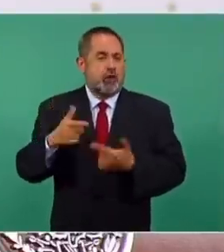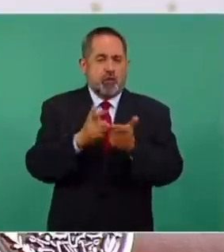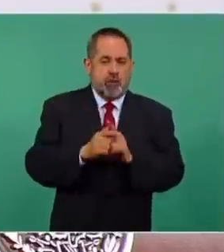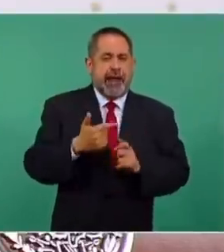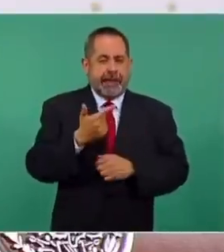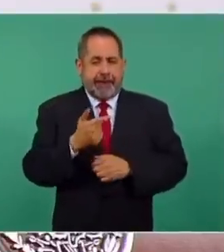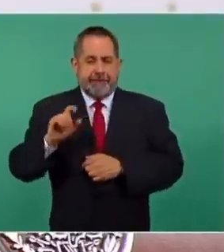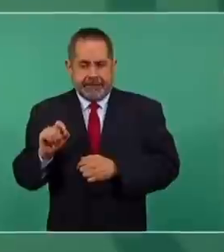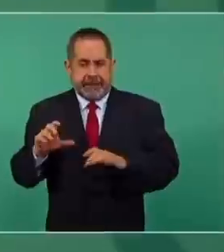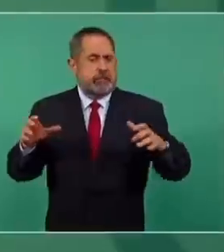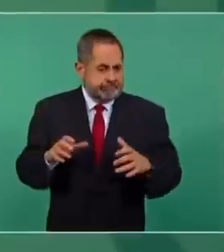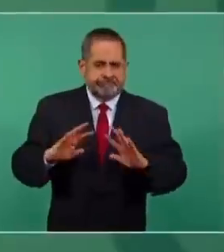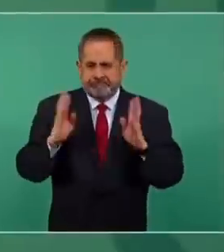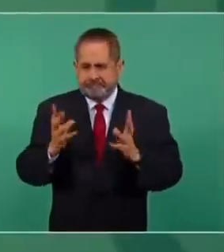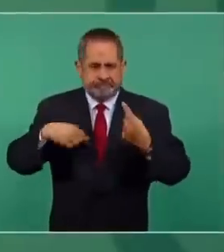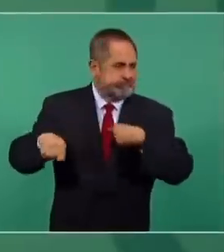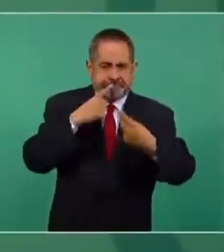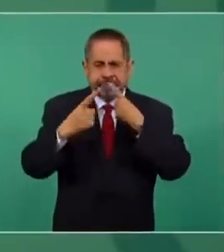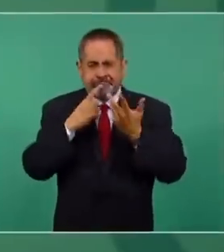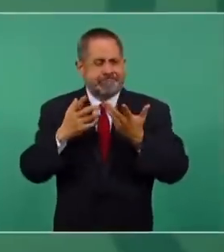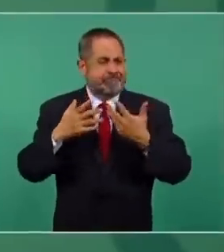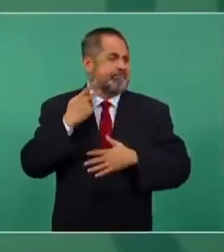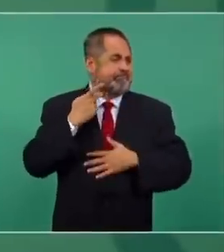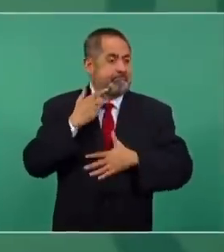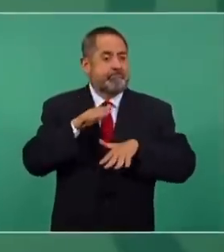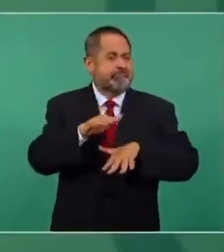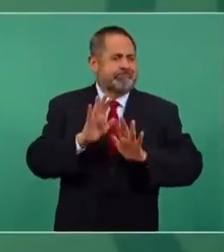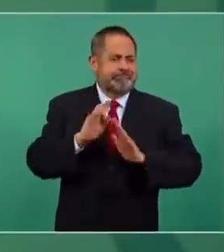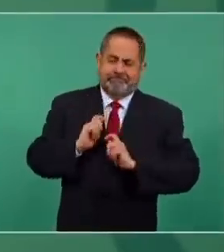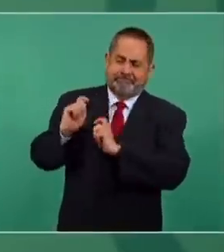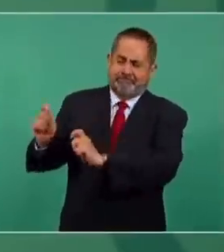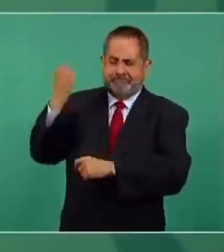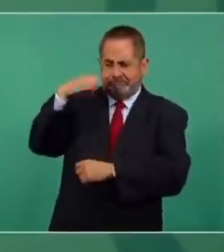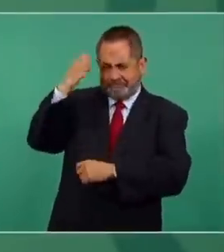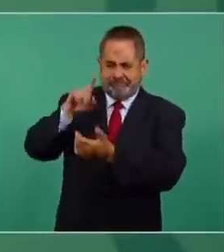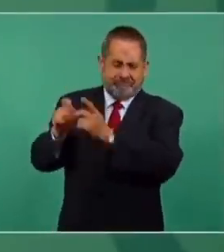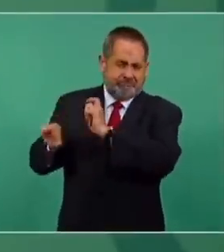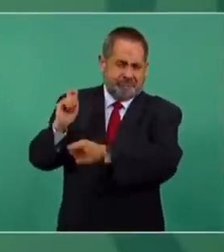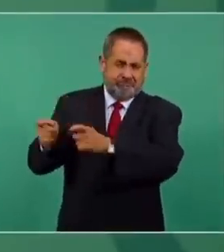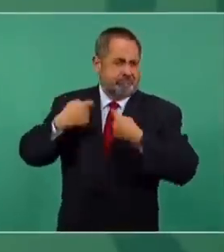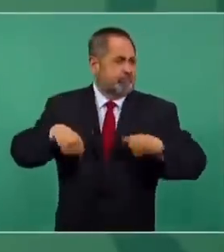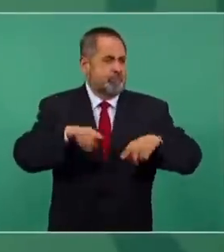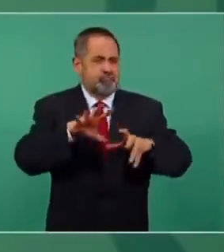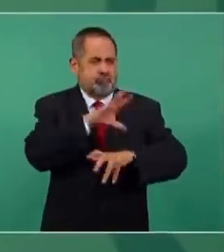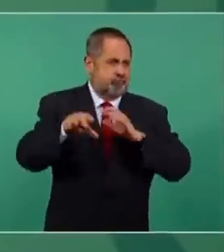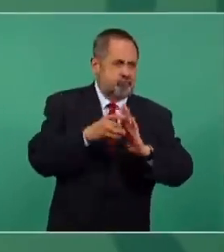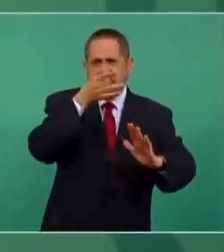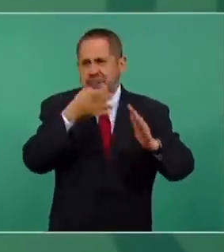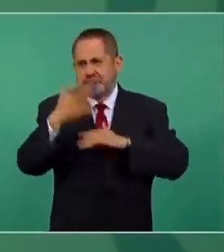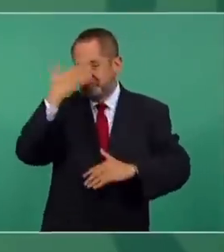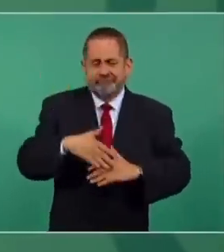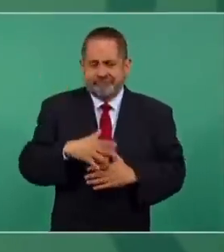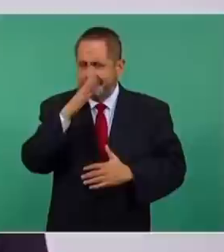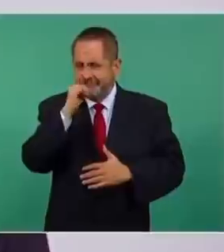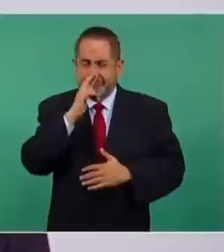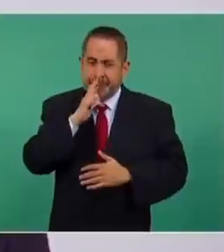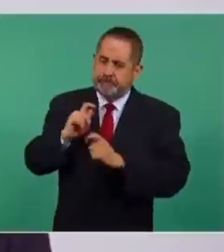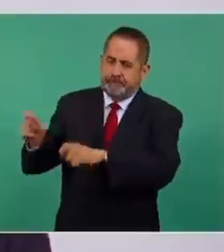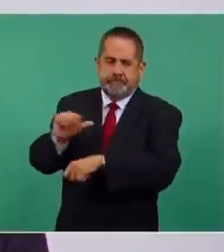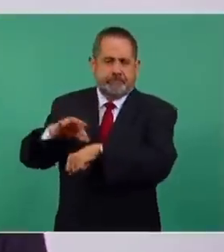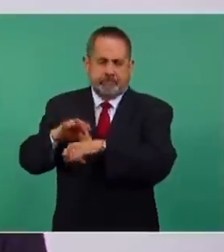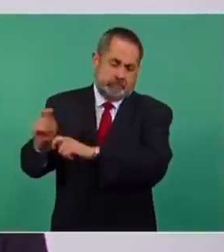G20, de que los políticos le dejáramos a los expertos el manejo de la pandemia. Que no éramos todólogos, sabelo todo.